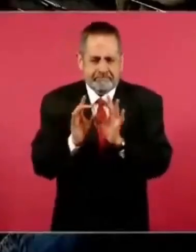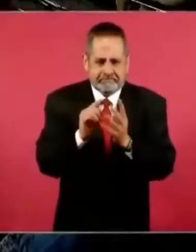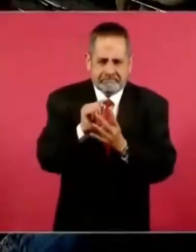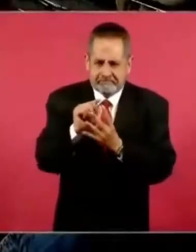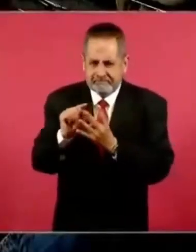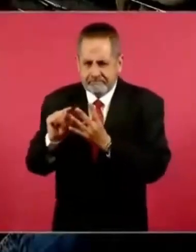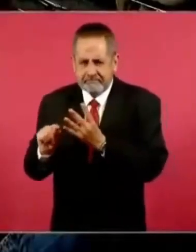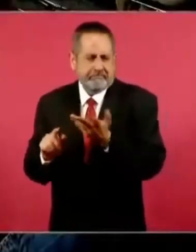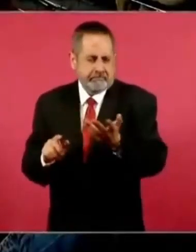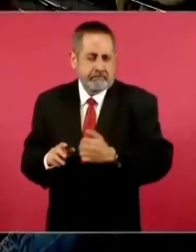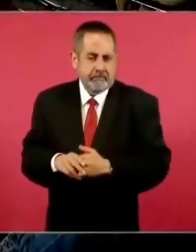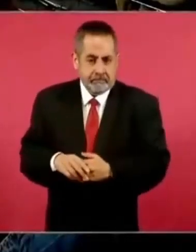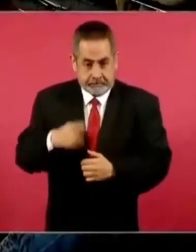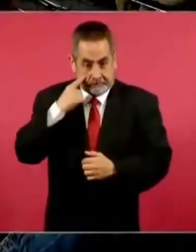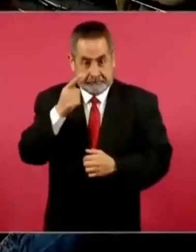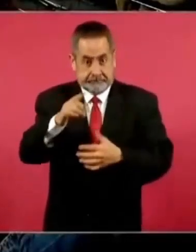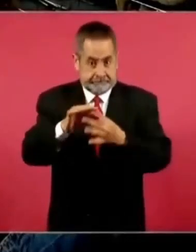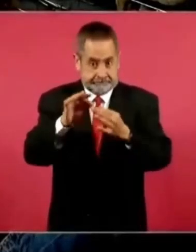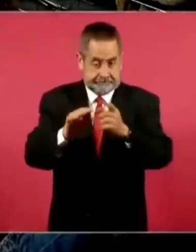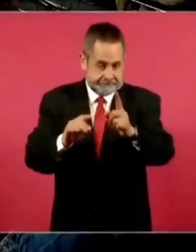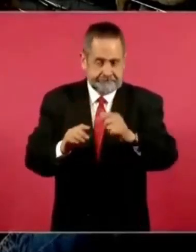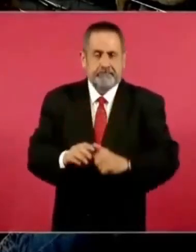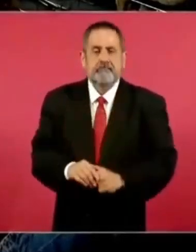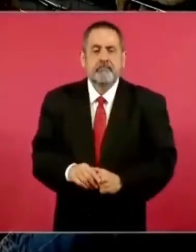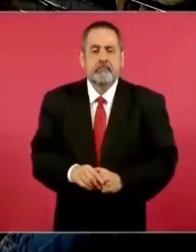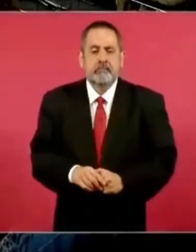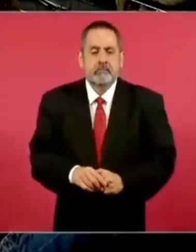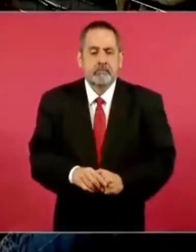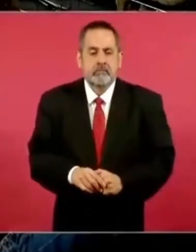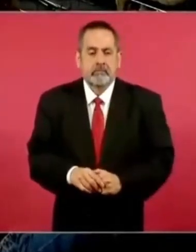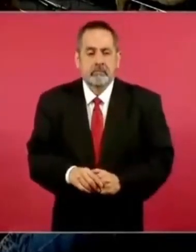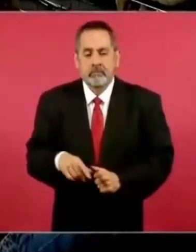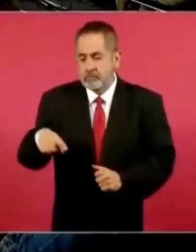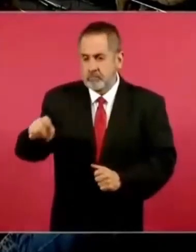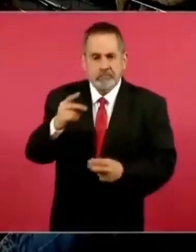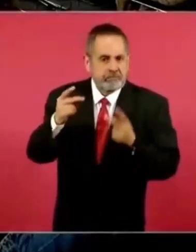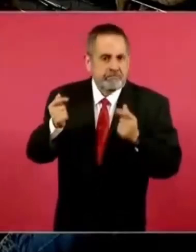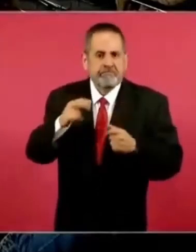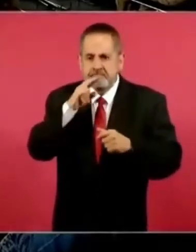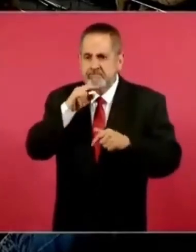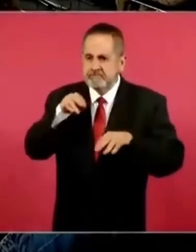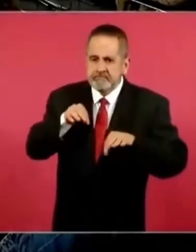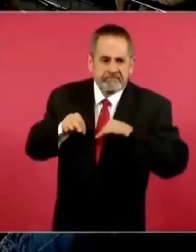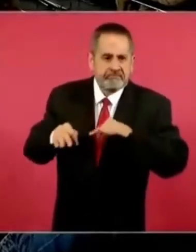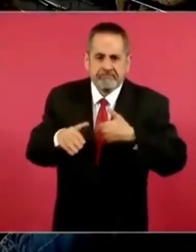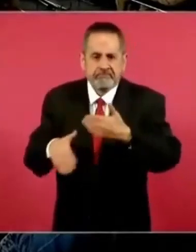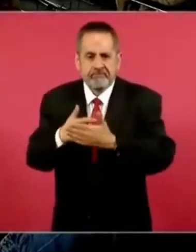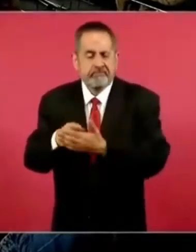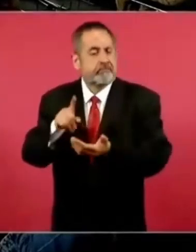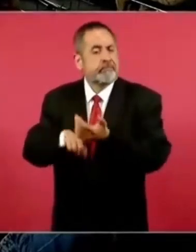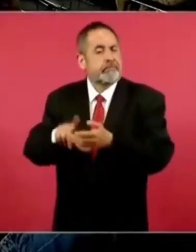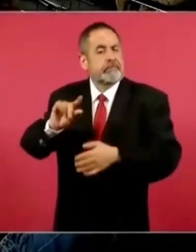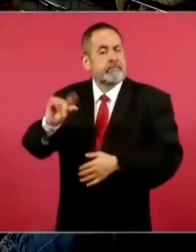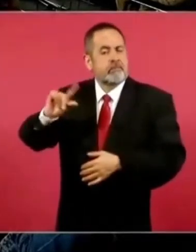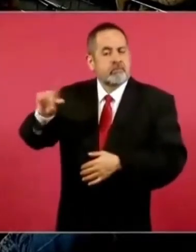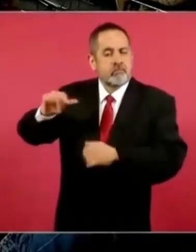Primero esto que les estoy diciendo, que se intervino pronto todas las autoridades,